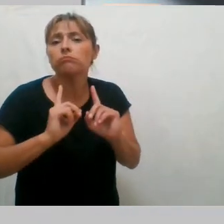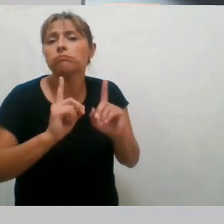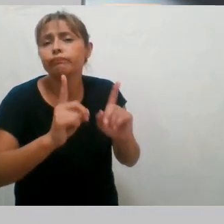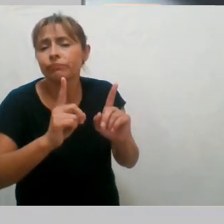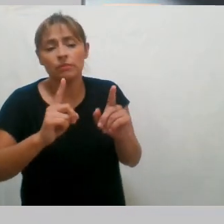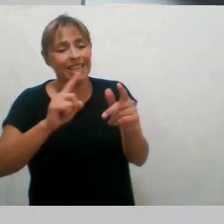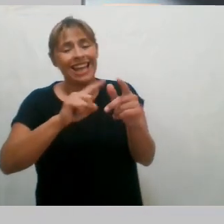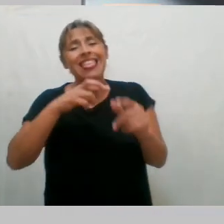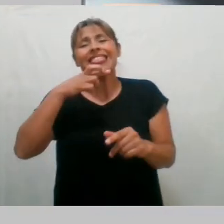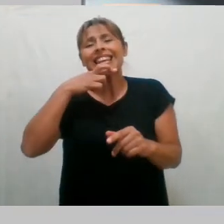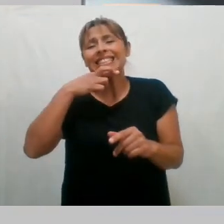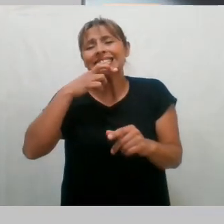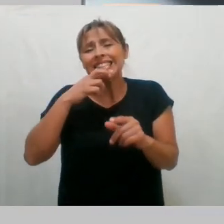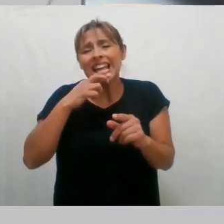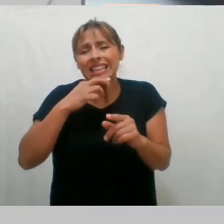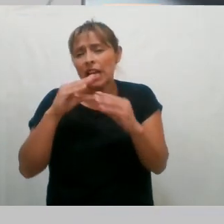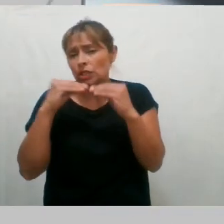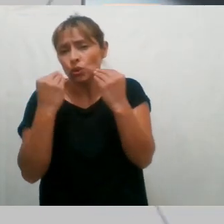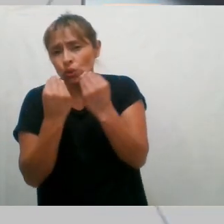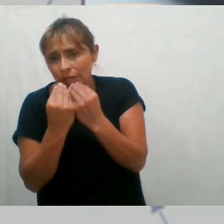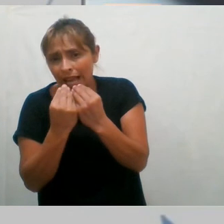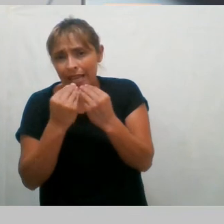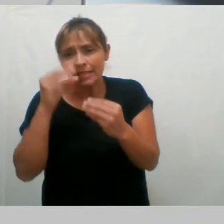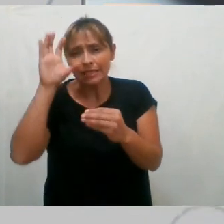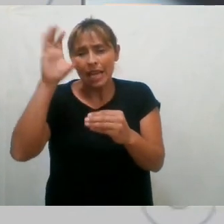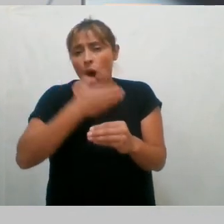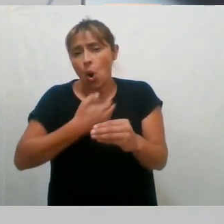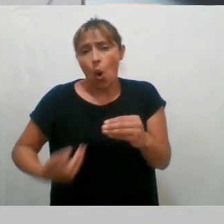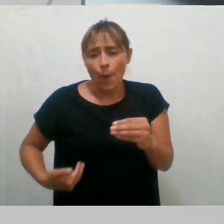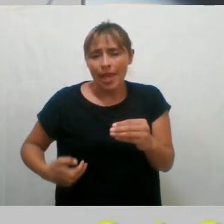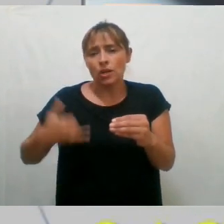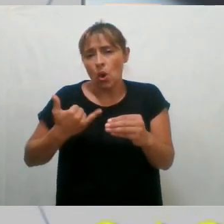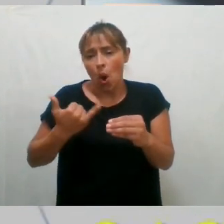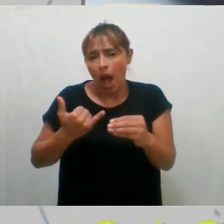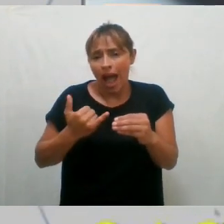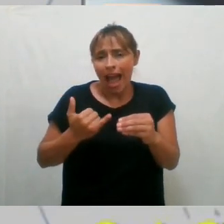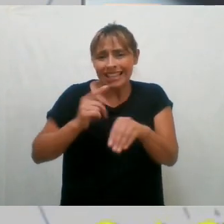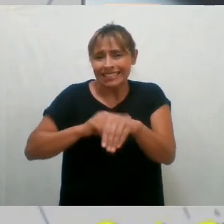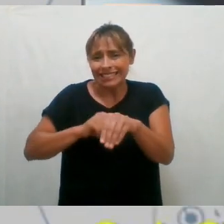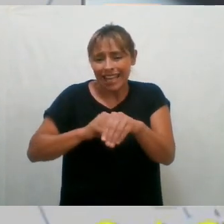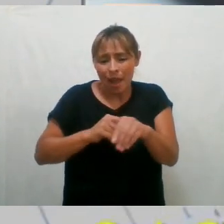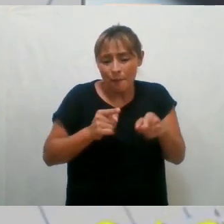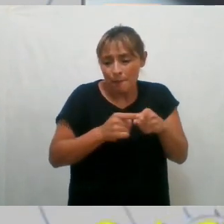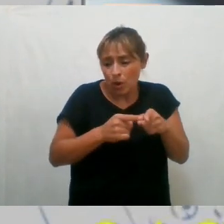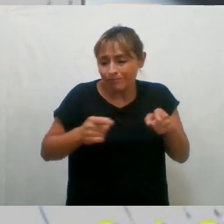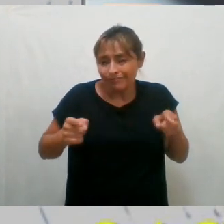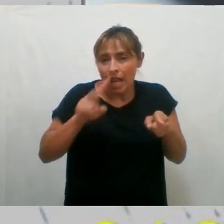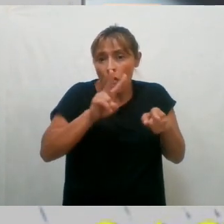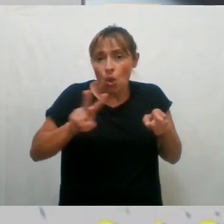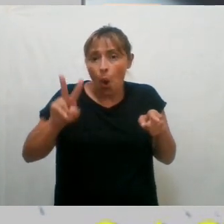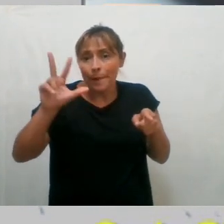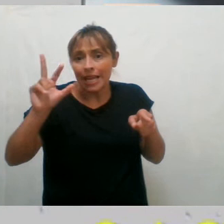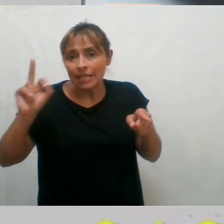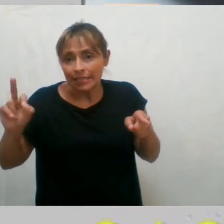grandes objetivos que nos ponemos como metas para cumplir hasta el 2030. Cada ODS tiene distintas metas adentro y distintos